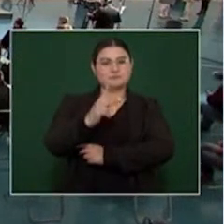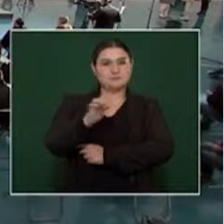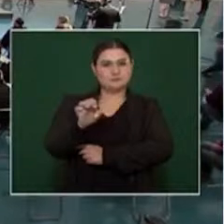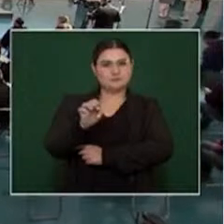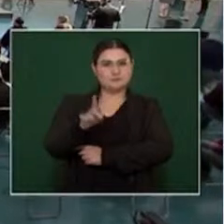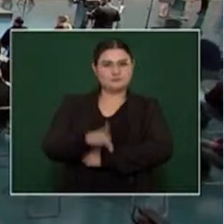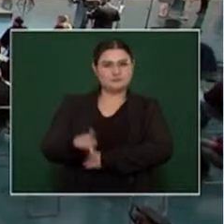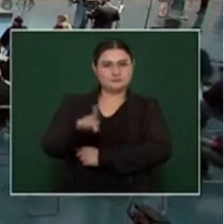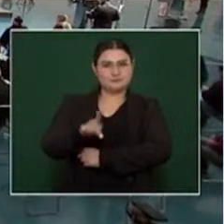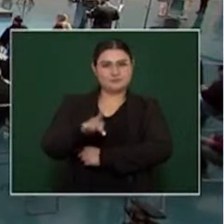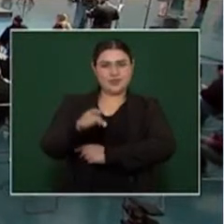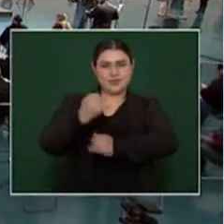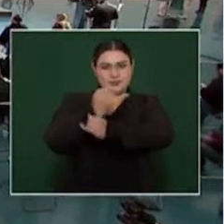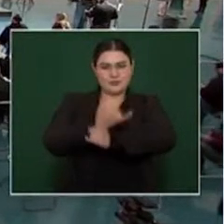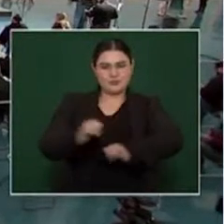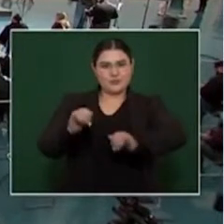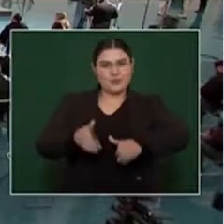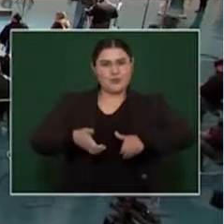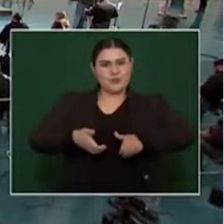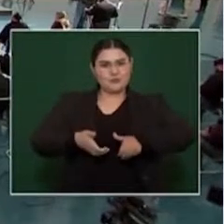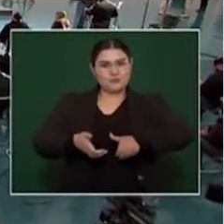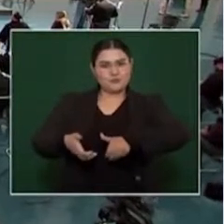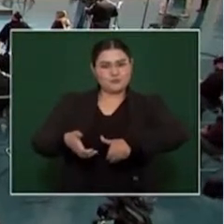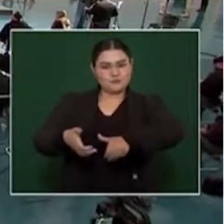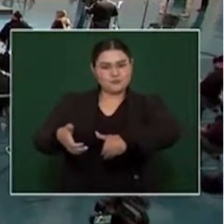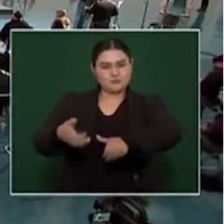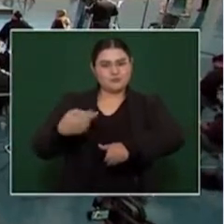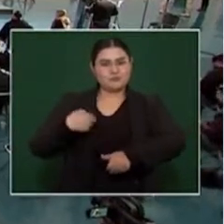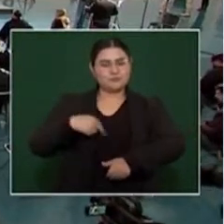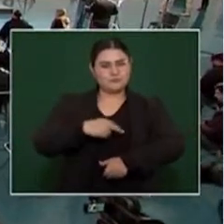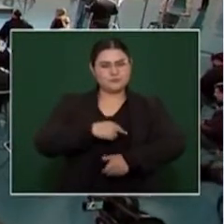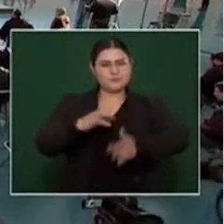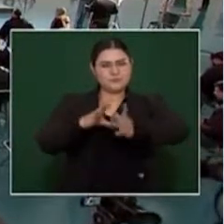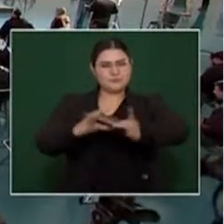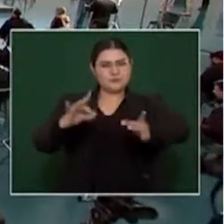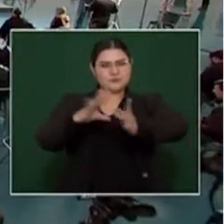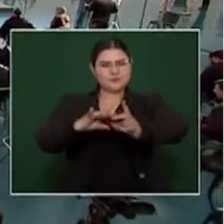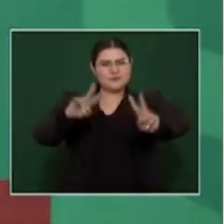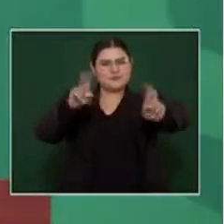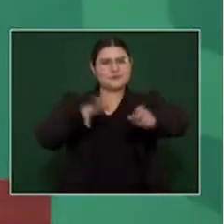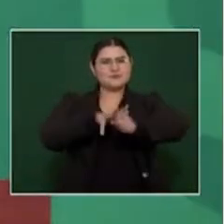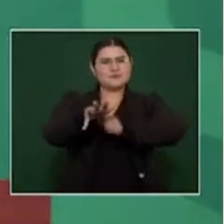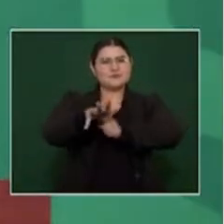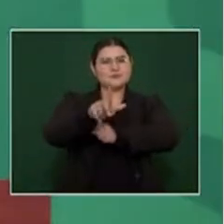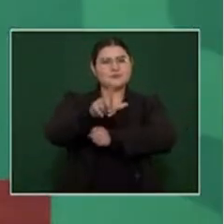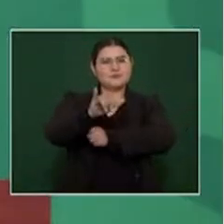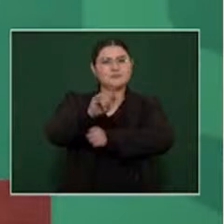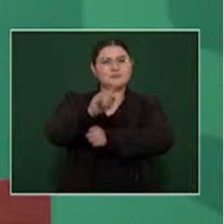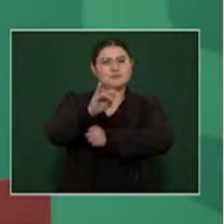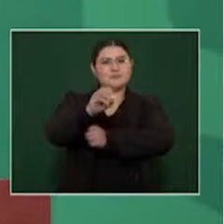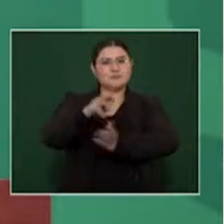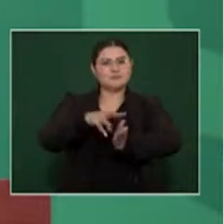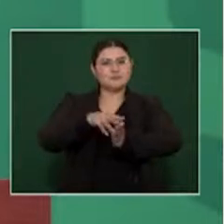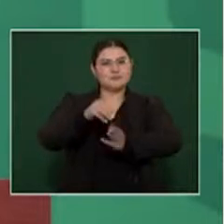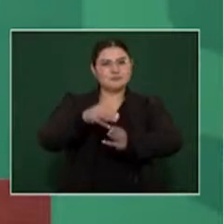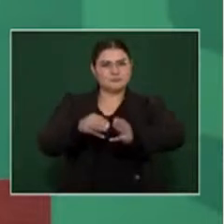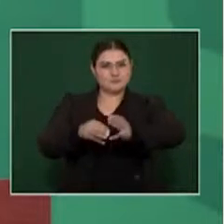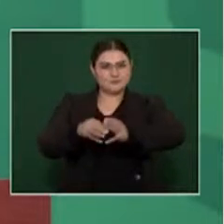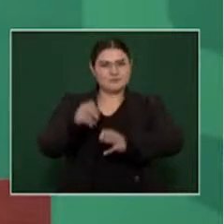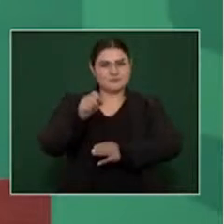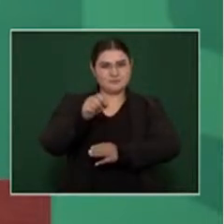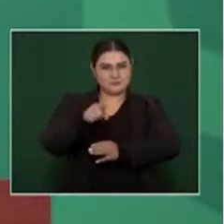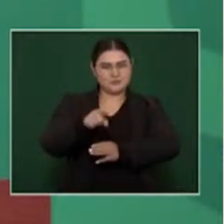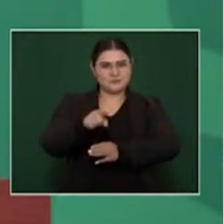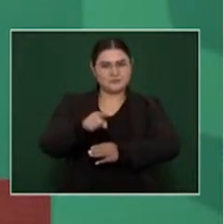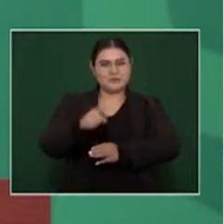se encuentran Colombia, Argentina, Brasil y Chile. Además informó que probablemente hoy hablará por teléfono con el presidente